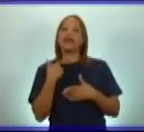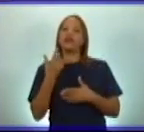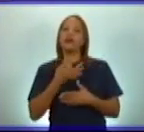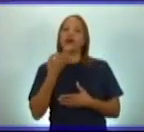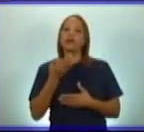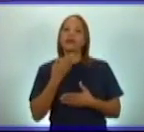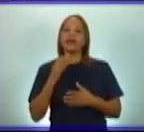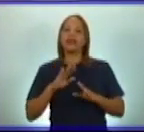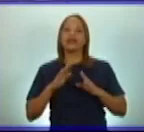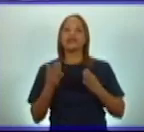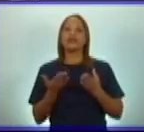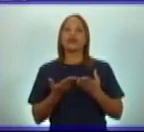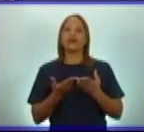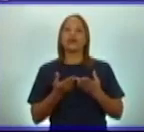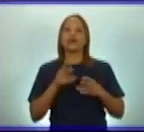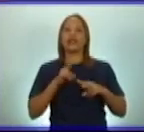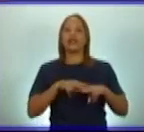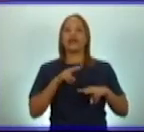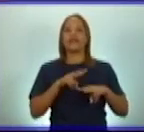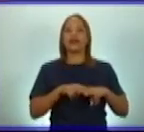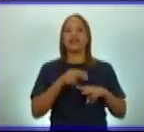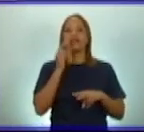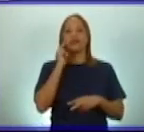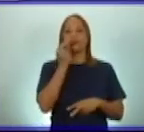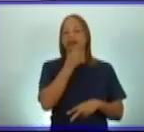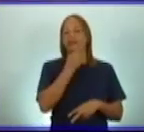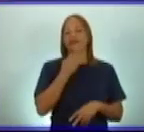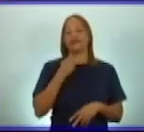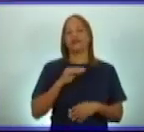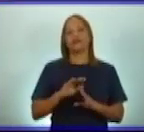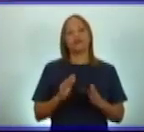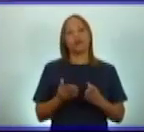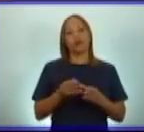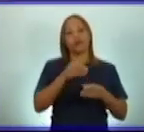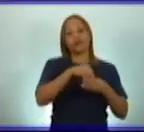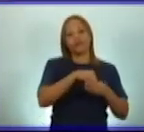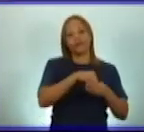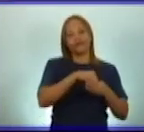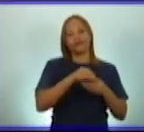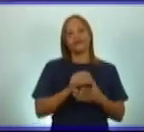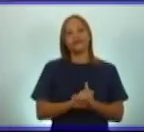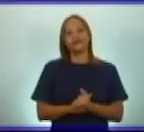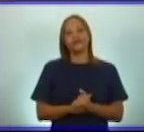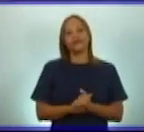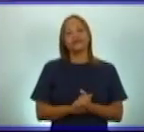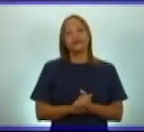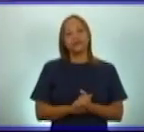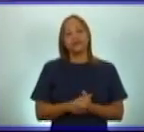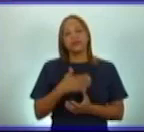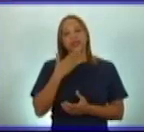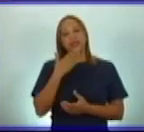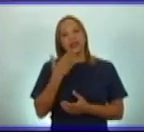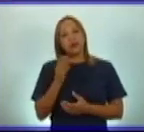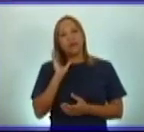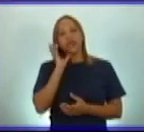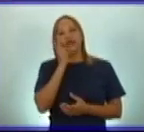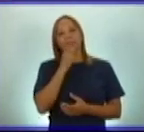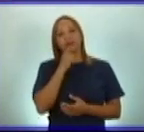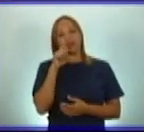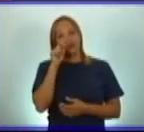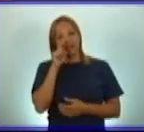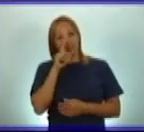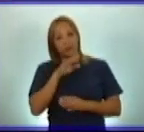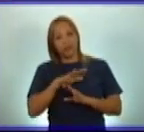la Habana de Martí. Ahora, sería muy bonito que, al terminar la